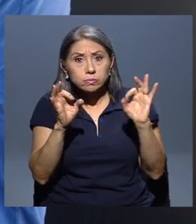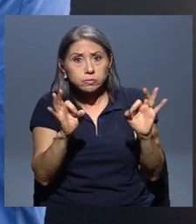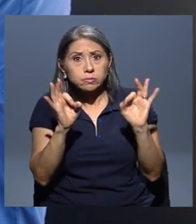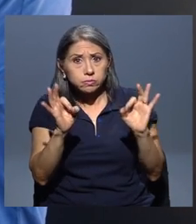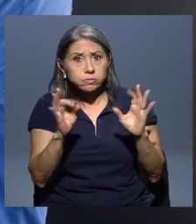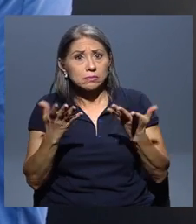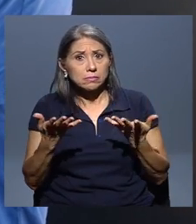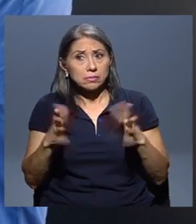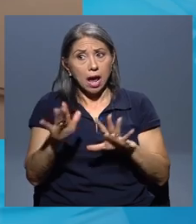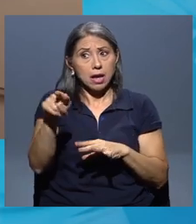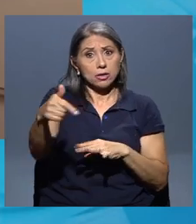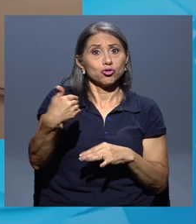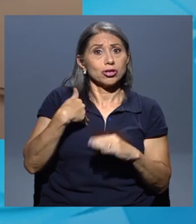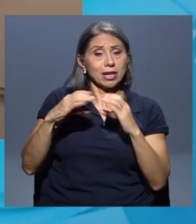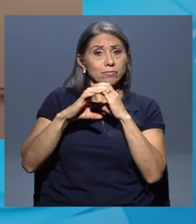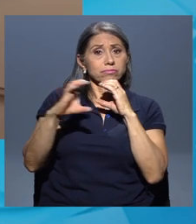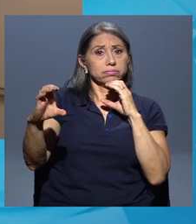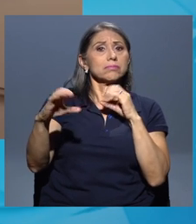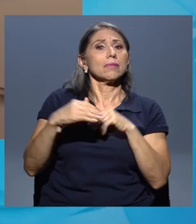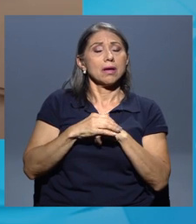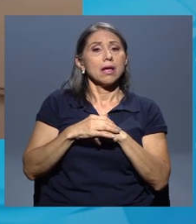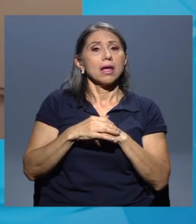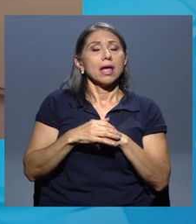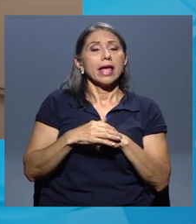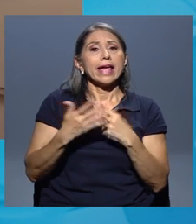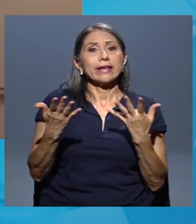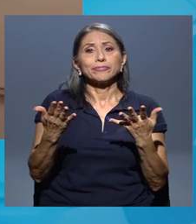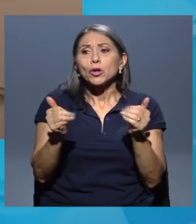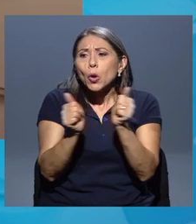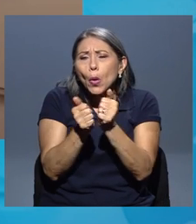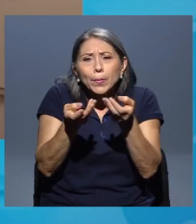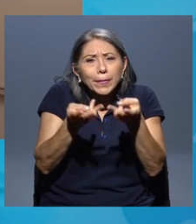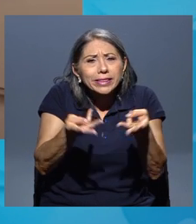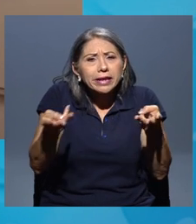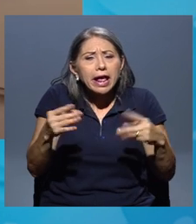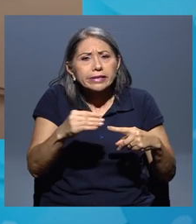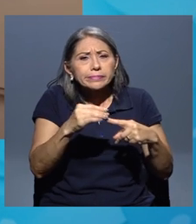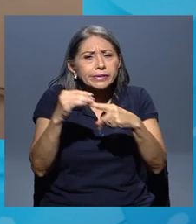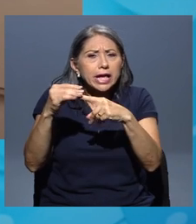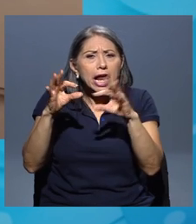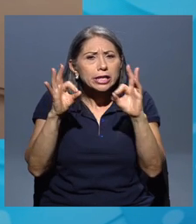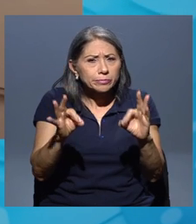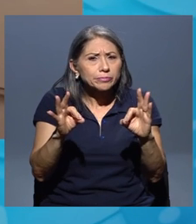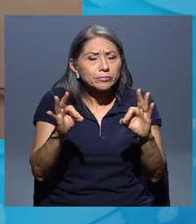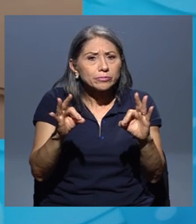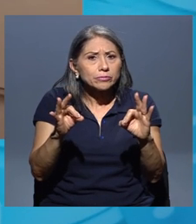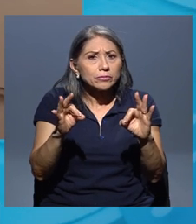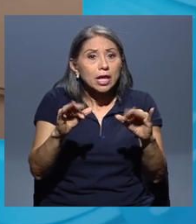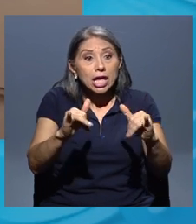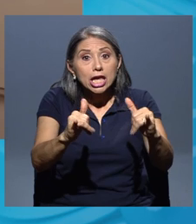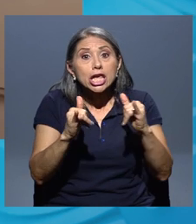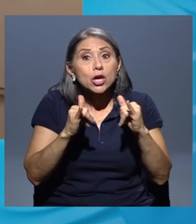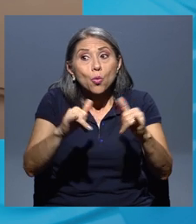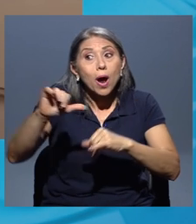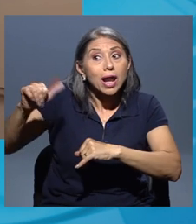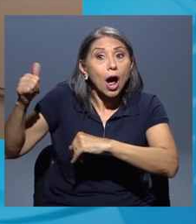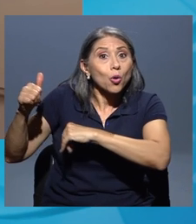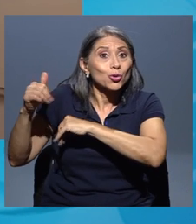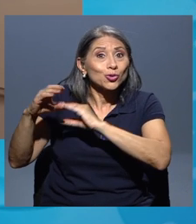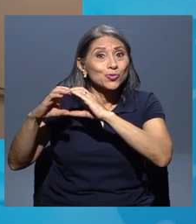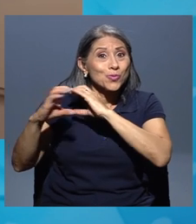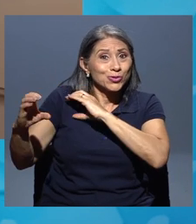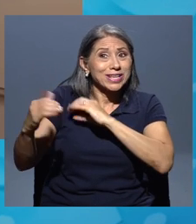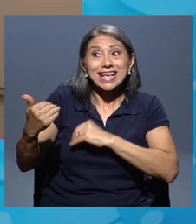de acondicionamiento con fibra de vidrio y todos los materiales, digamos, iguales a los otros buses que tienen el bus